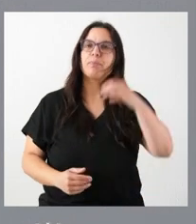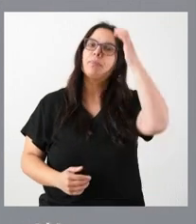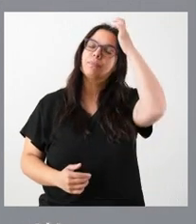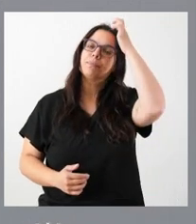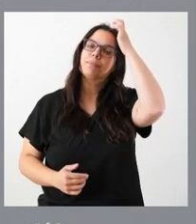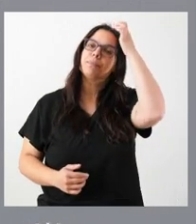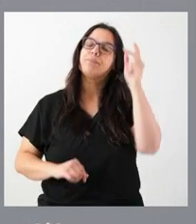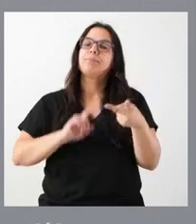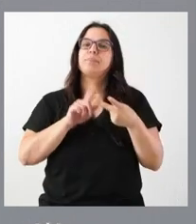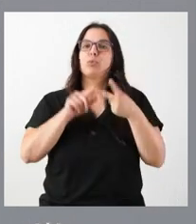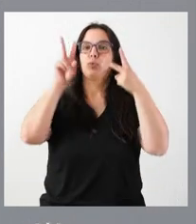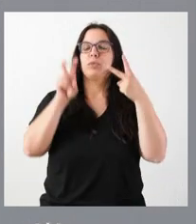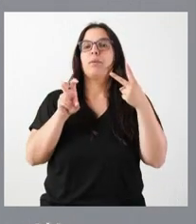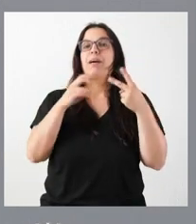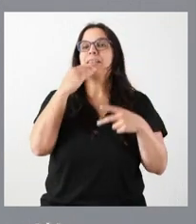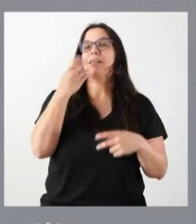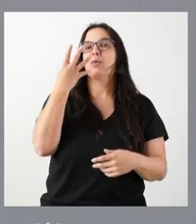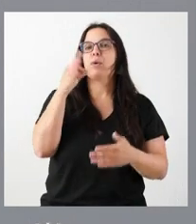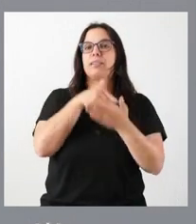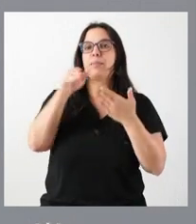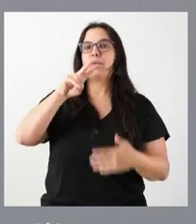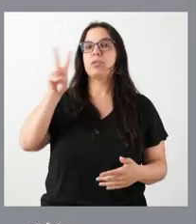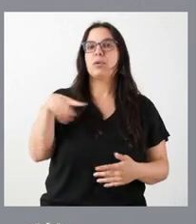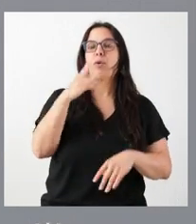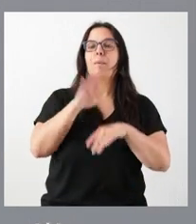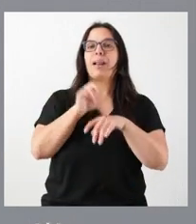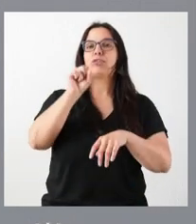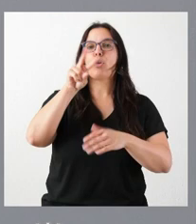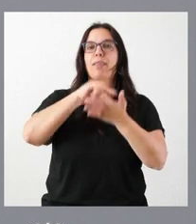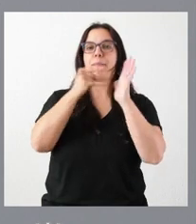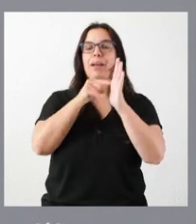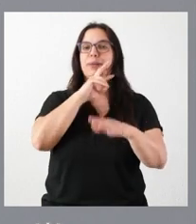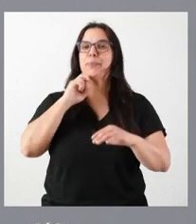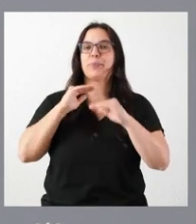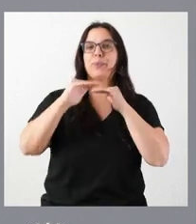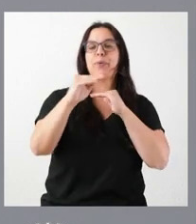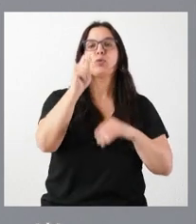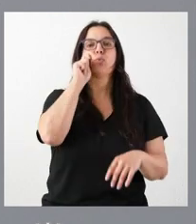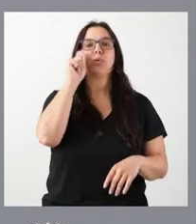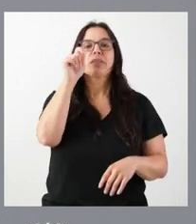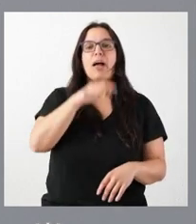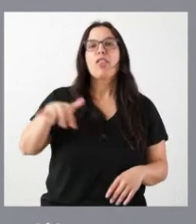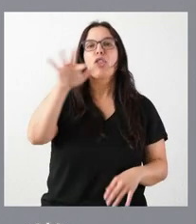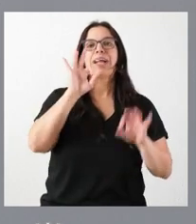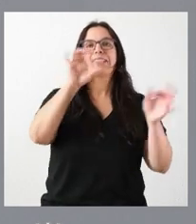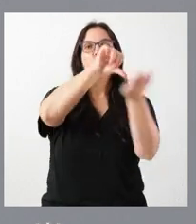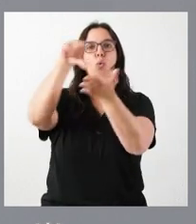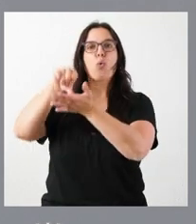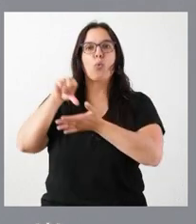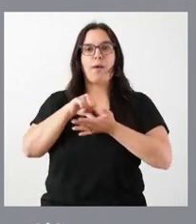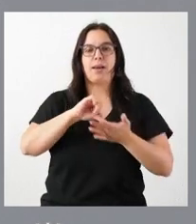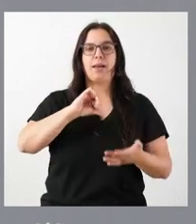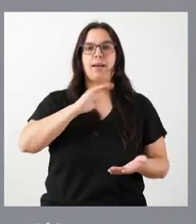destinamos casi 40 millones de euros para 12 planes de sostenibilidad turística en destinos de zonas urbanas de Castilla y León